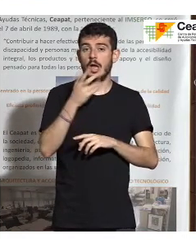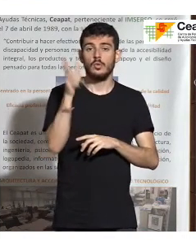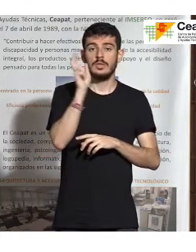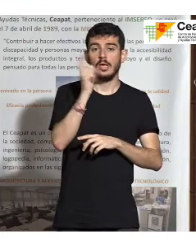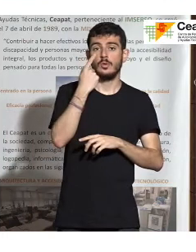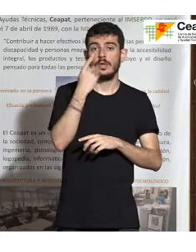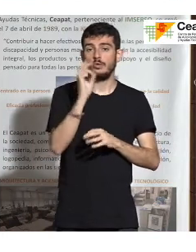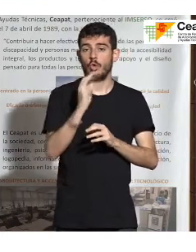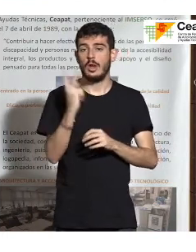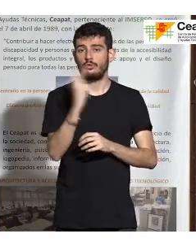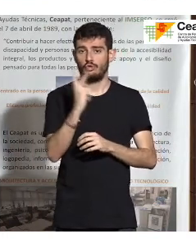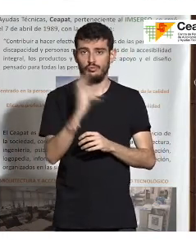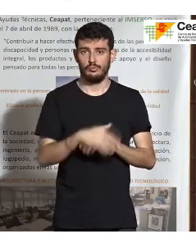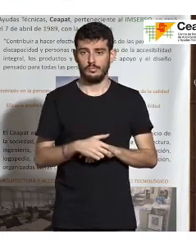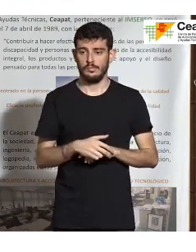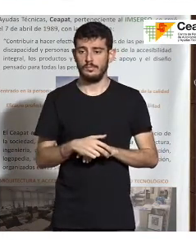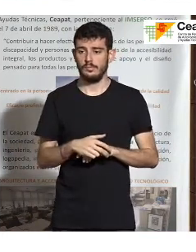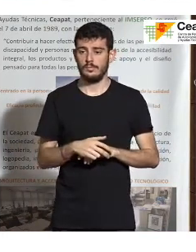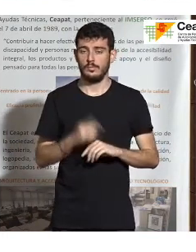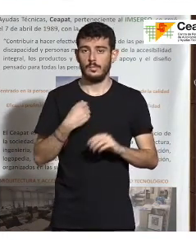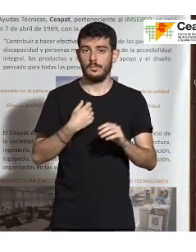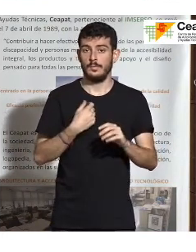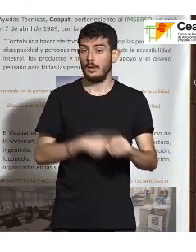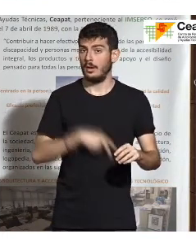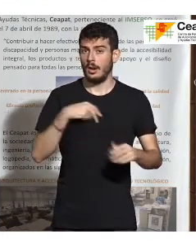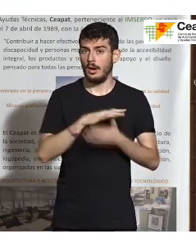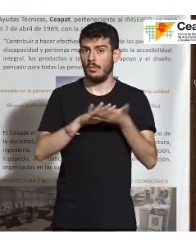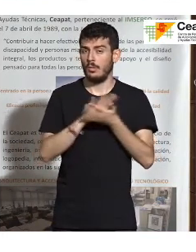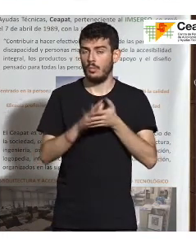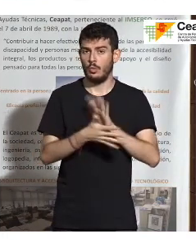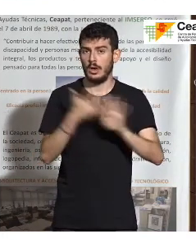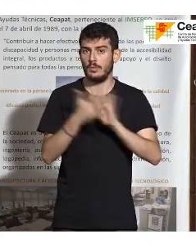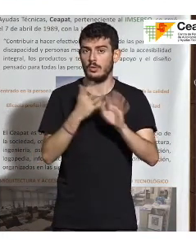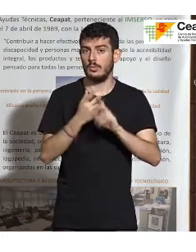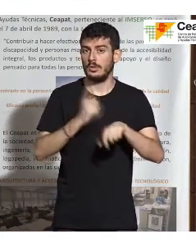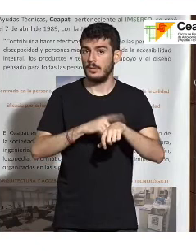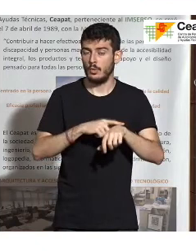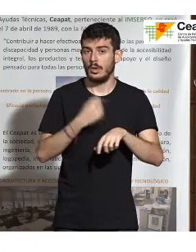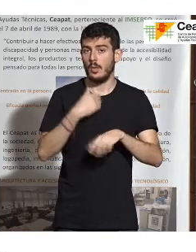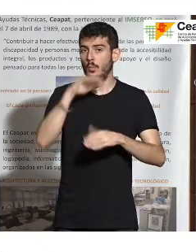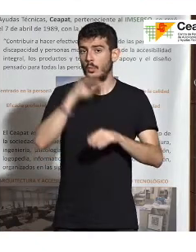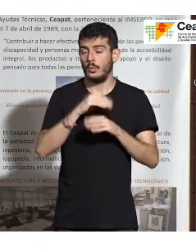ambas en común. Voy a generalizar y pasar muy rápido, sobre todo por el tiempo y por no aburriros con mucho detalle.